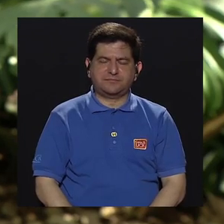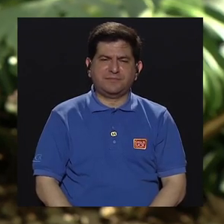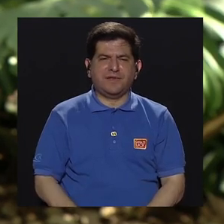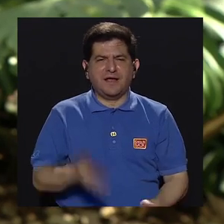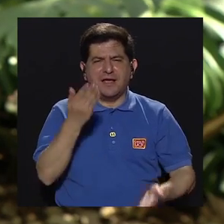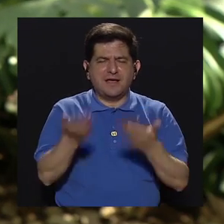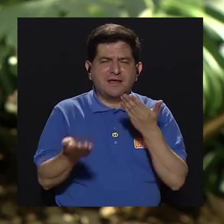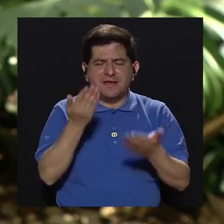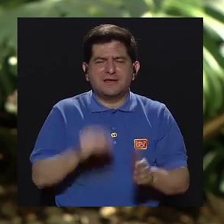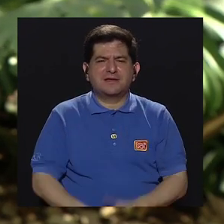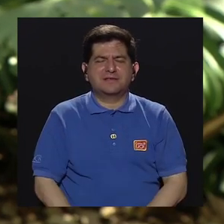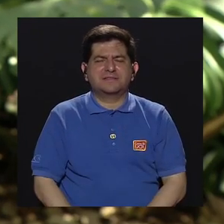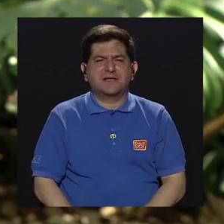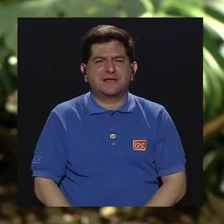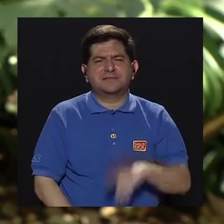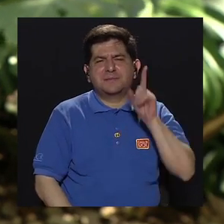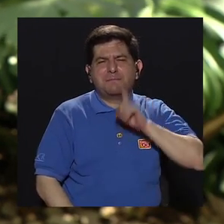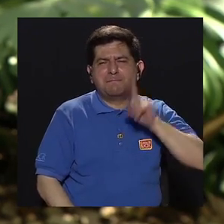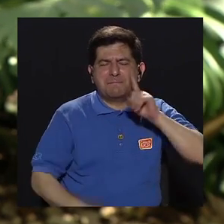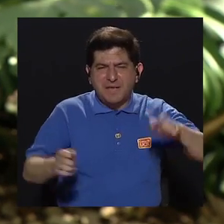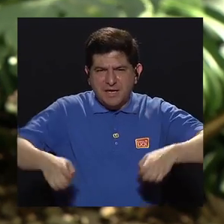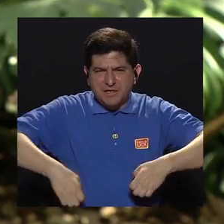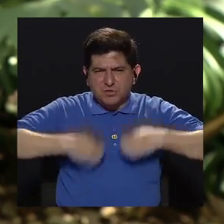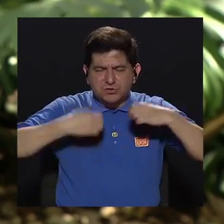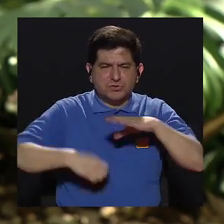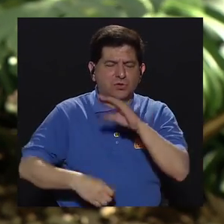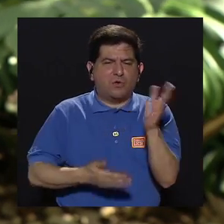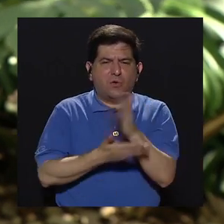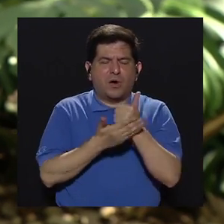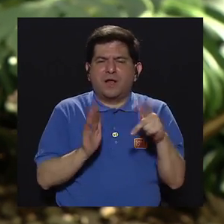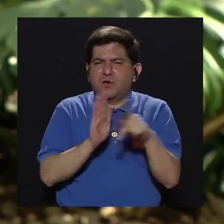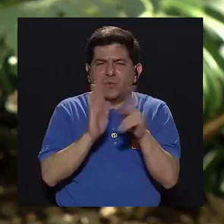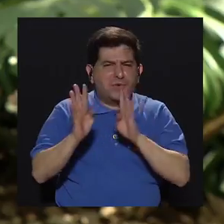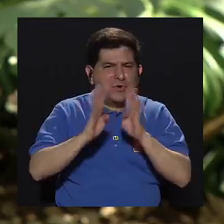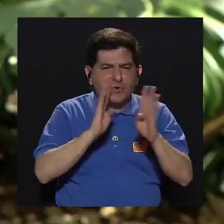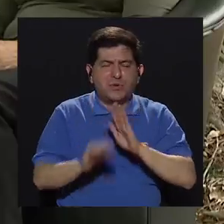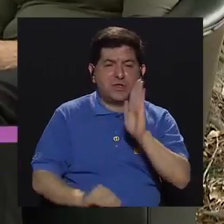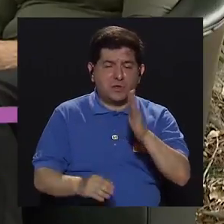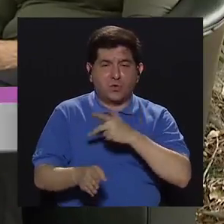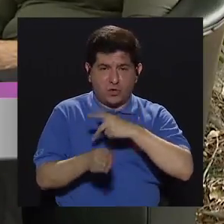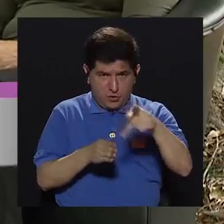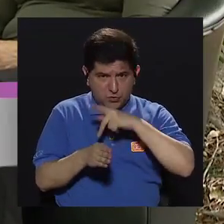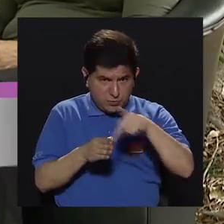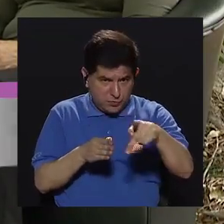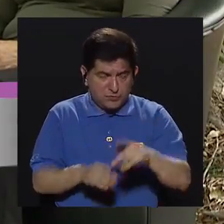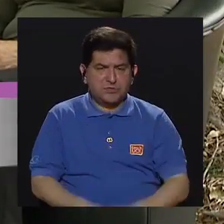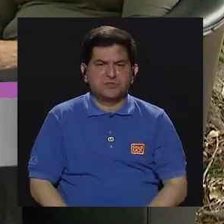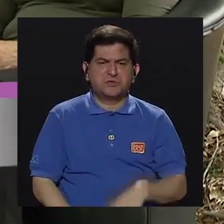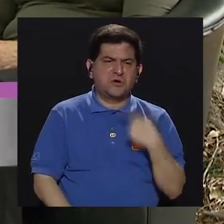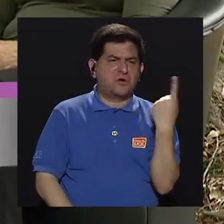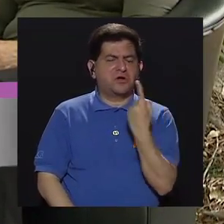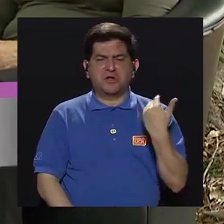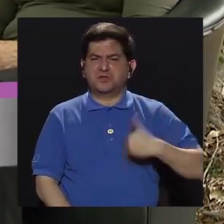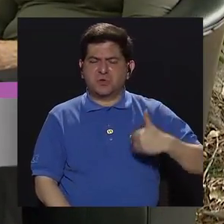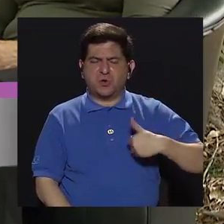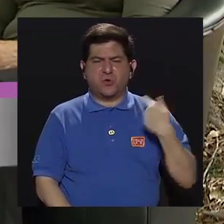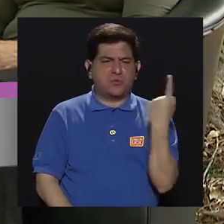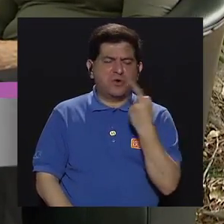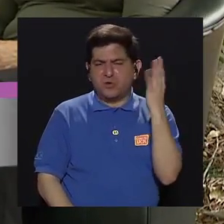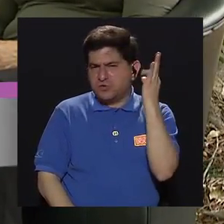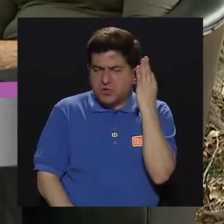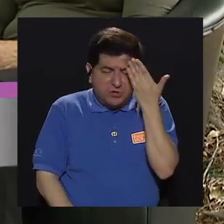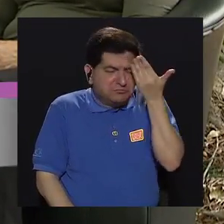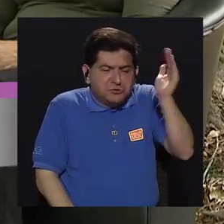¿existen tabús o existen mitos con respecto a la profesión de ustedes? Por ejemplo, ¿qué es solo para hombres o qué es solo para